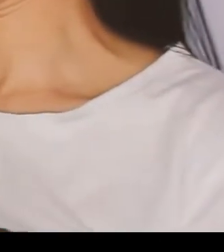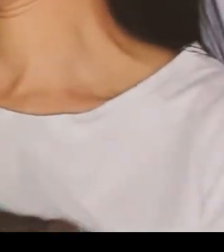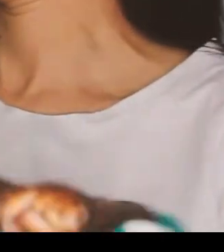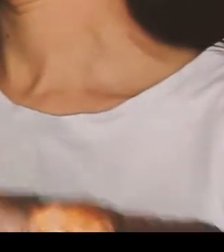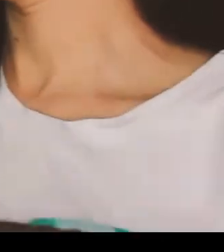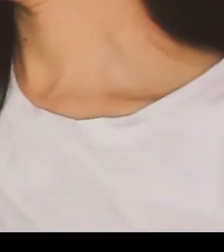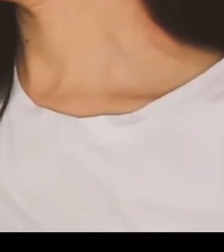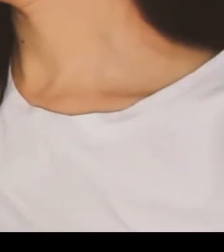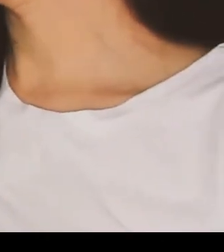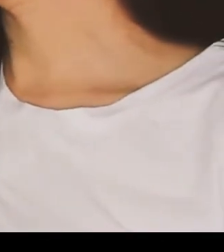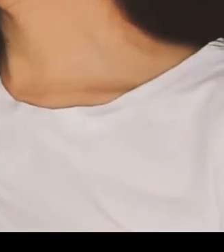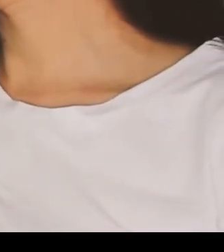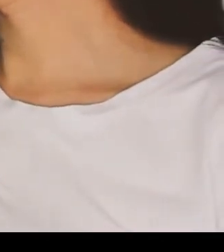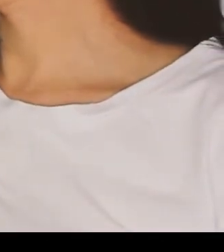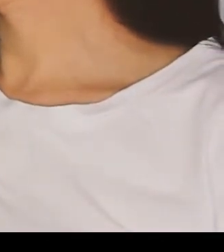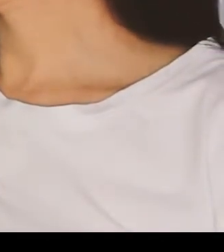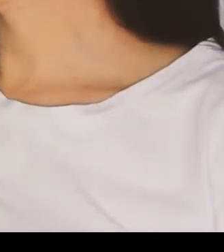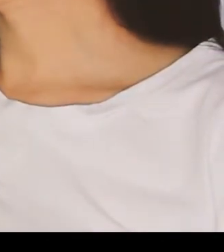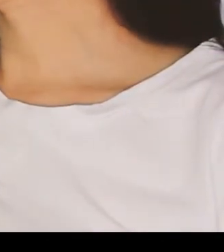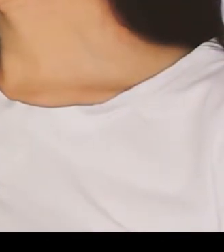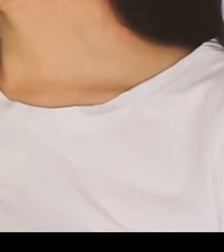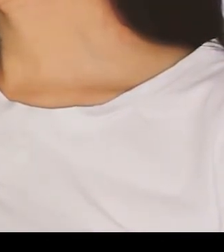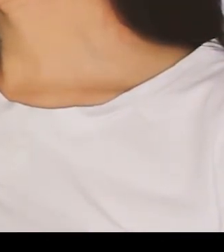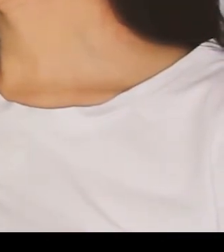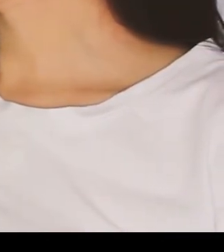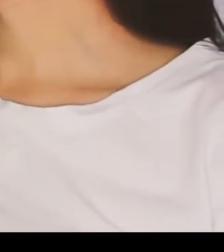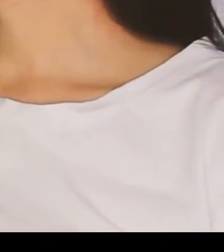Así no era, pero me gusta más ese final